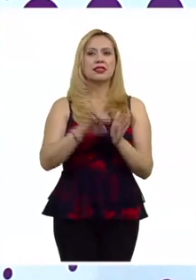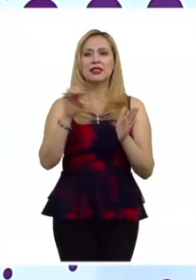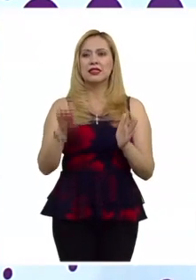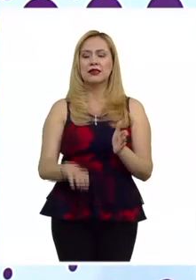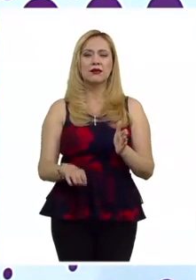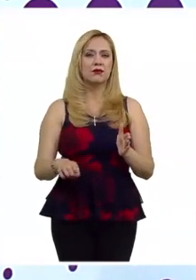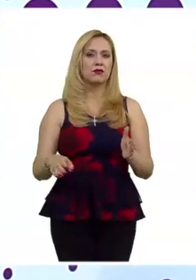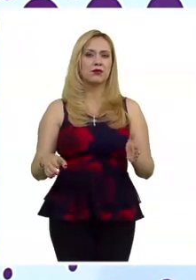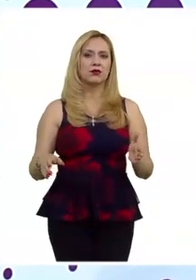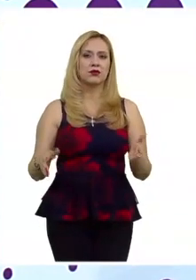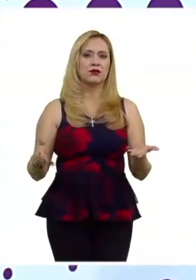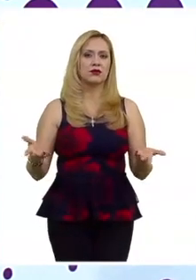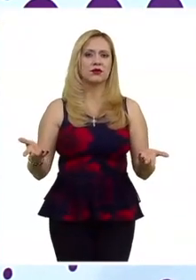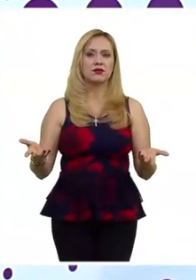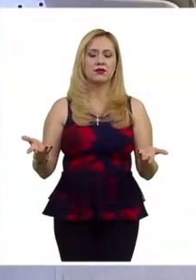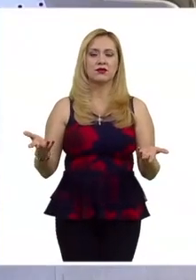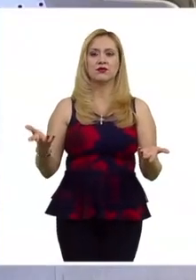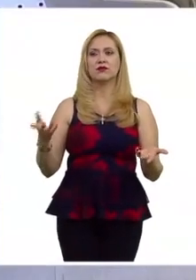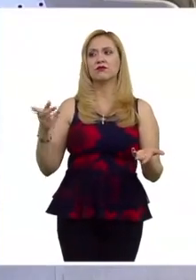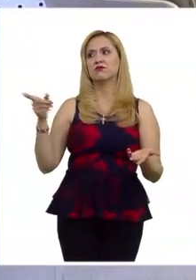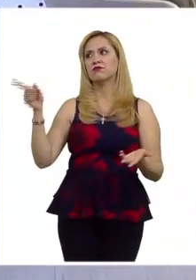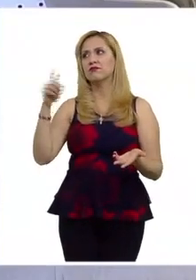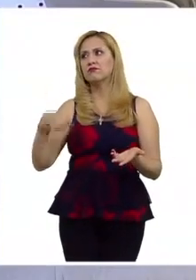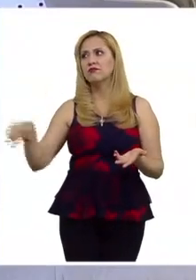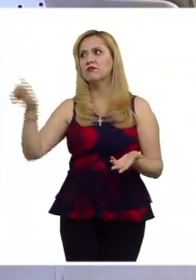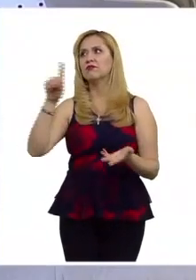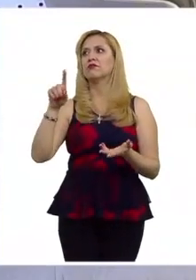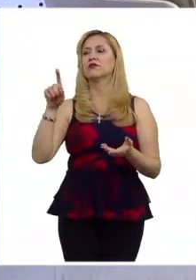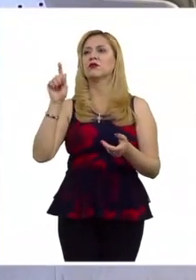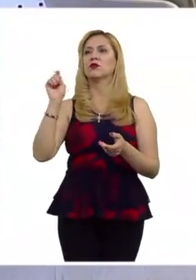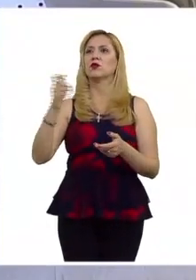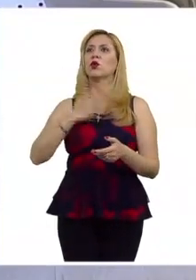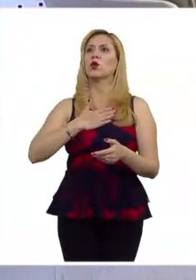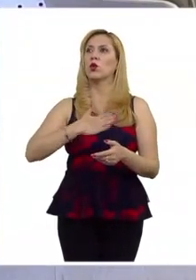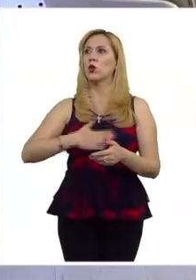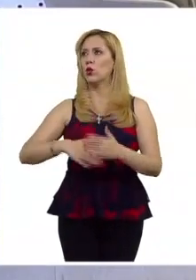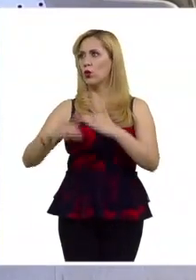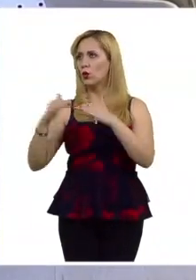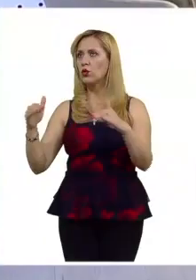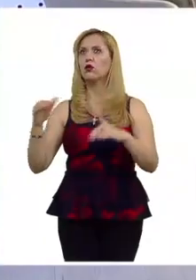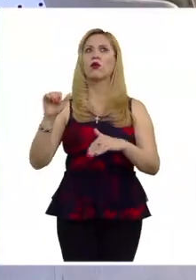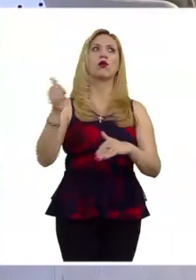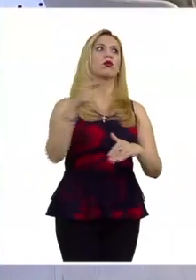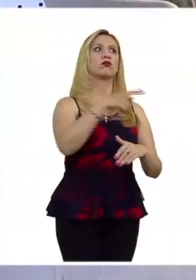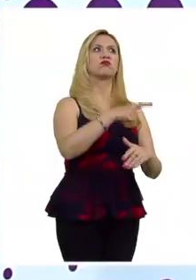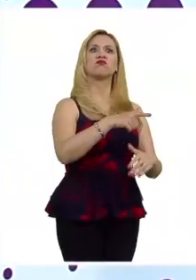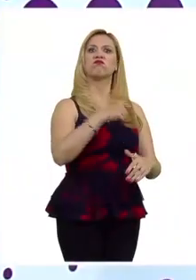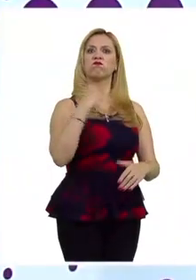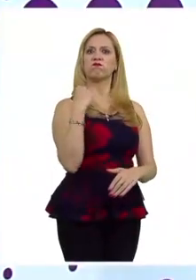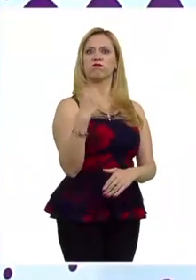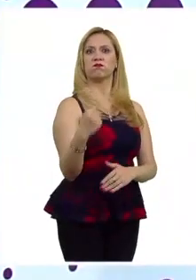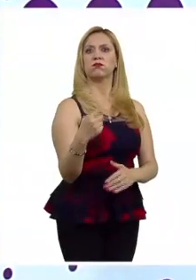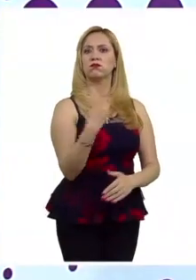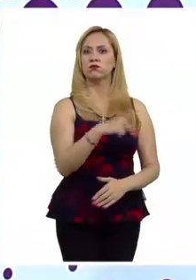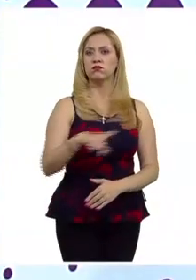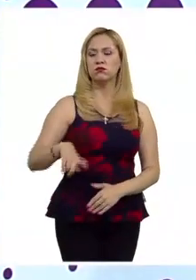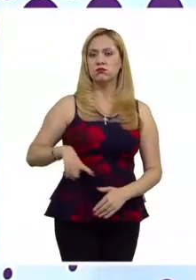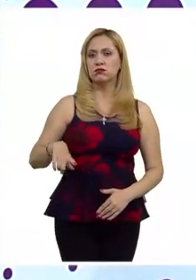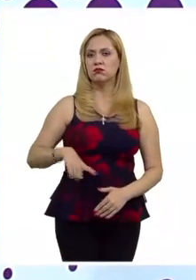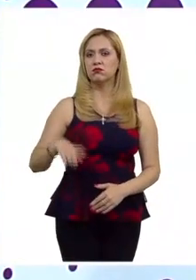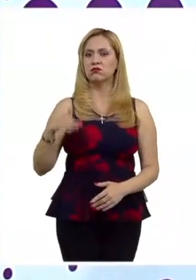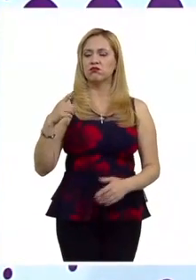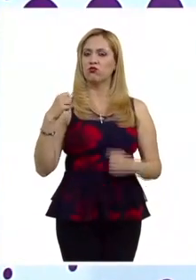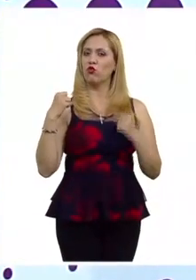sujetos unos autócratas otros en democracias muy consolidadas pero que bueno en donde se están tambaleando ciertos valores